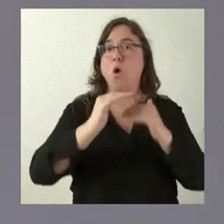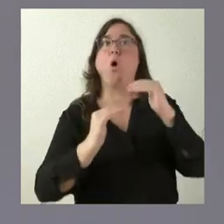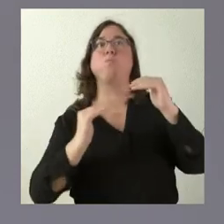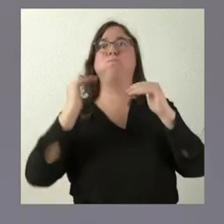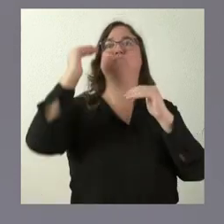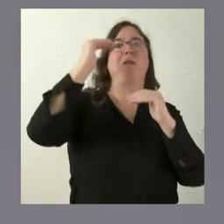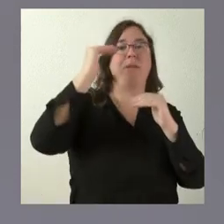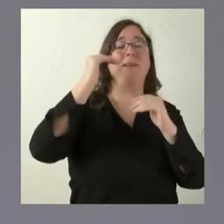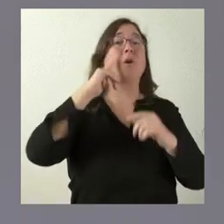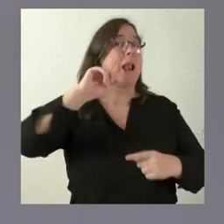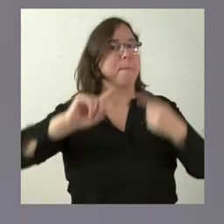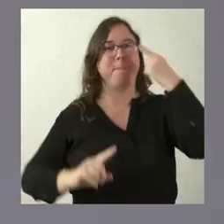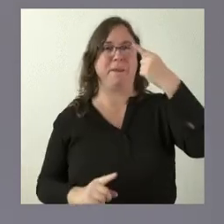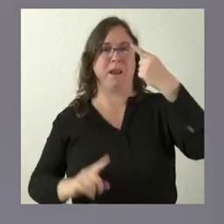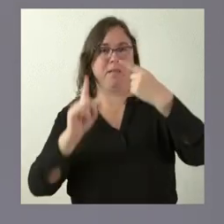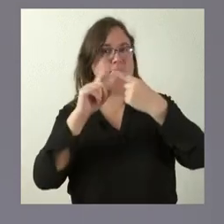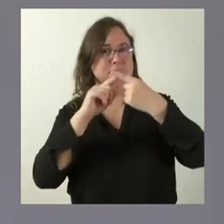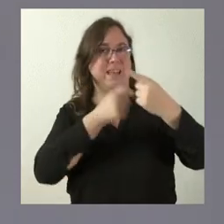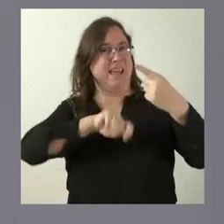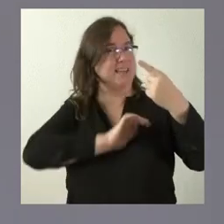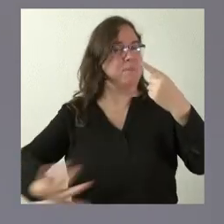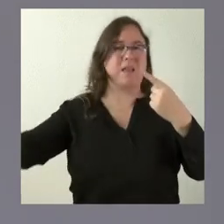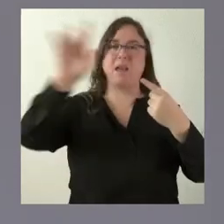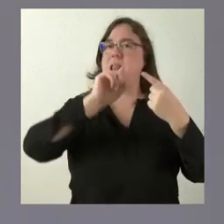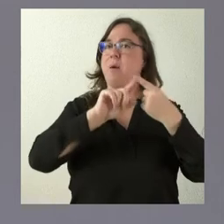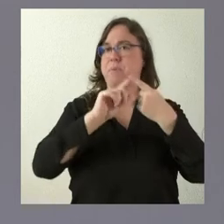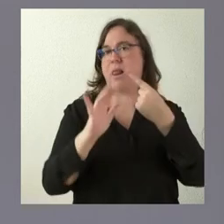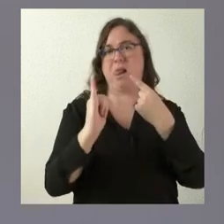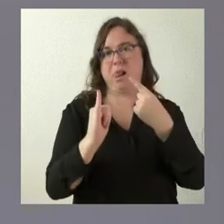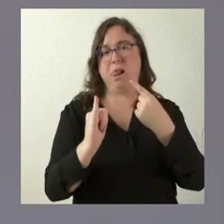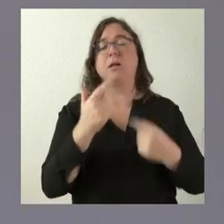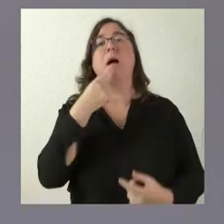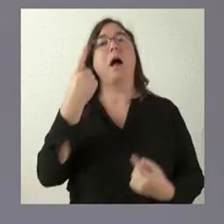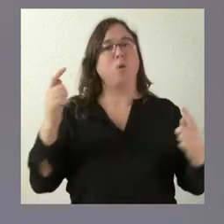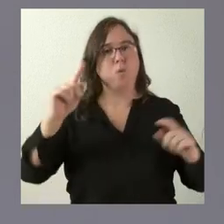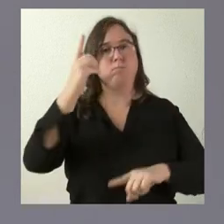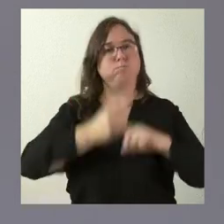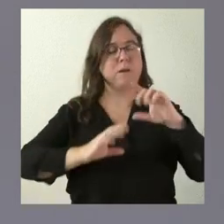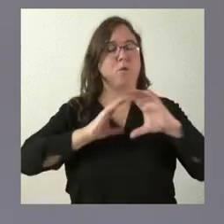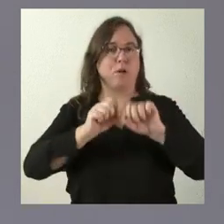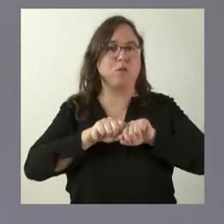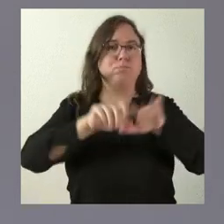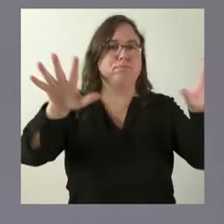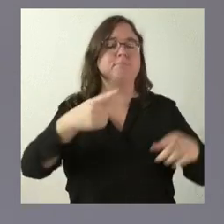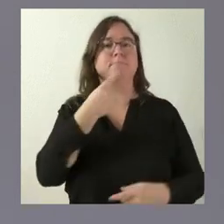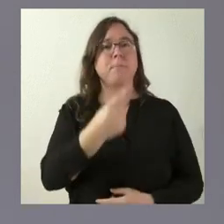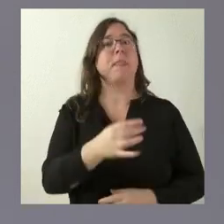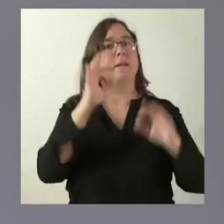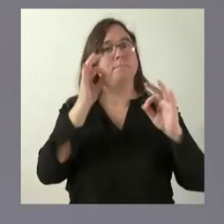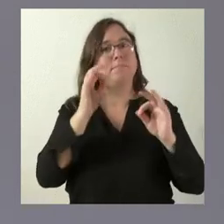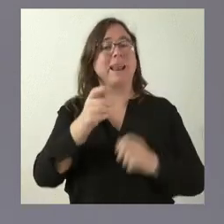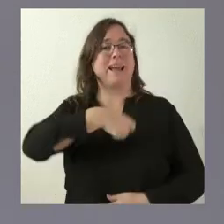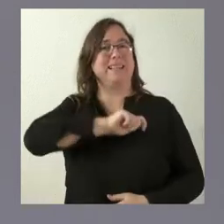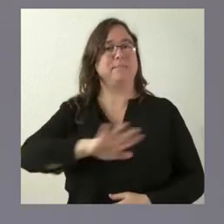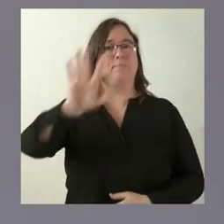española, sino que somos la primera de toda España dentro de ese ranking, que algún medio de comunicación de ámbito nacional precisaba para el conjunto de